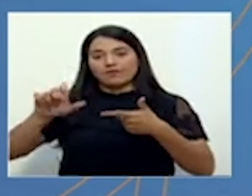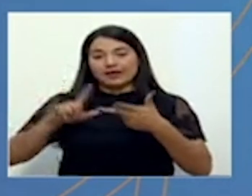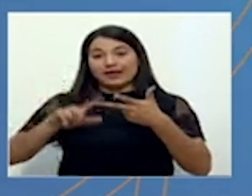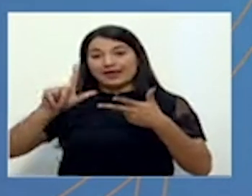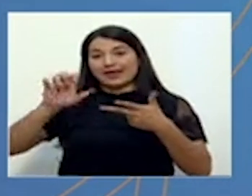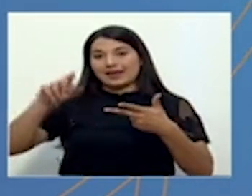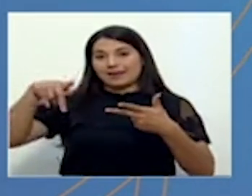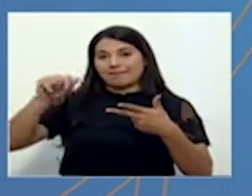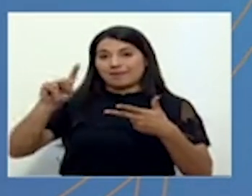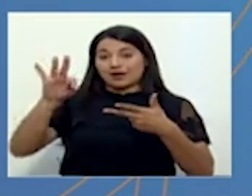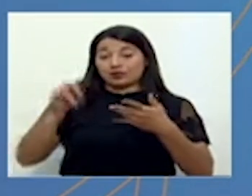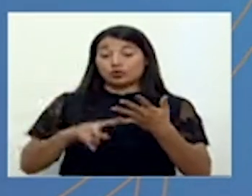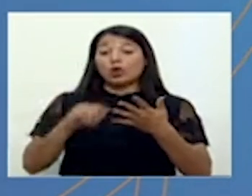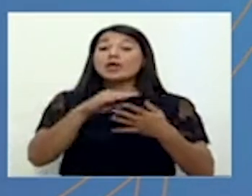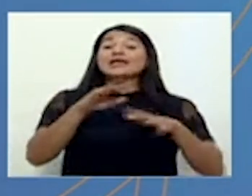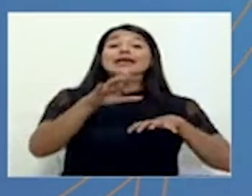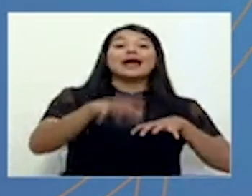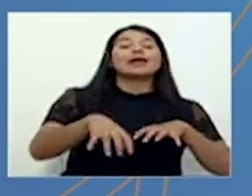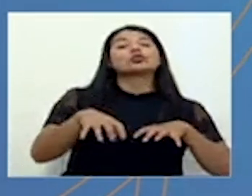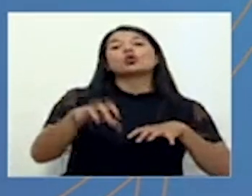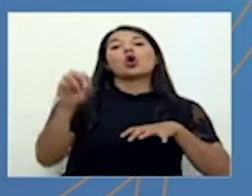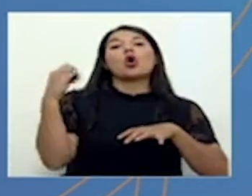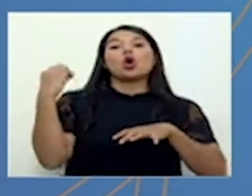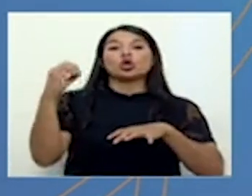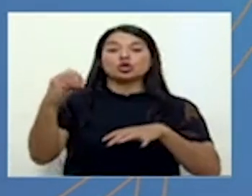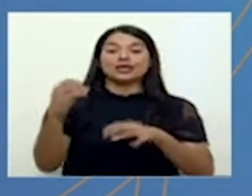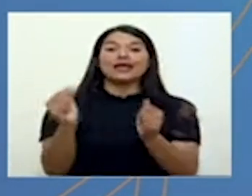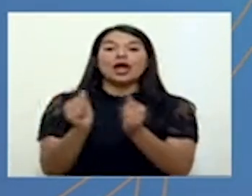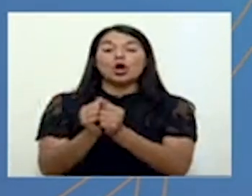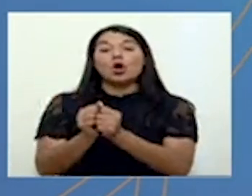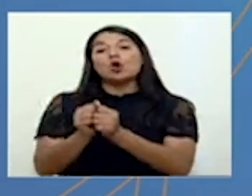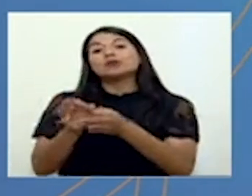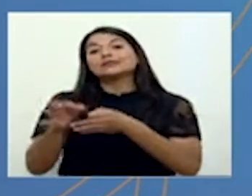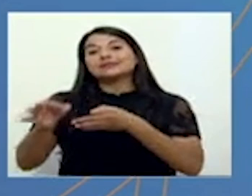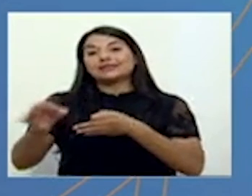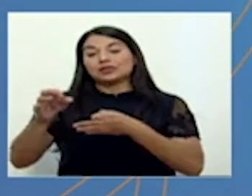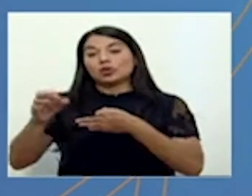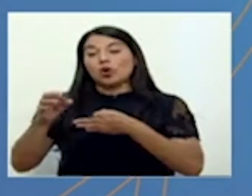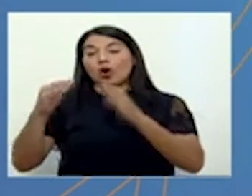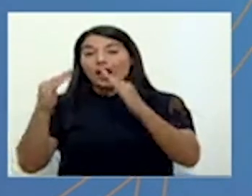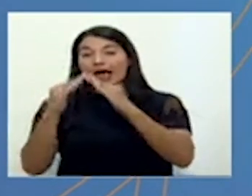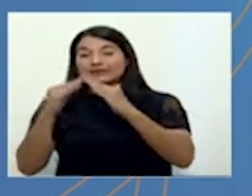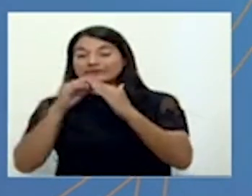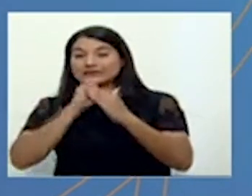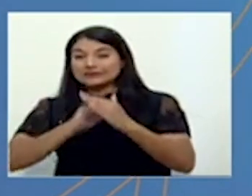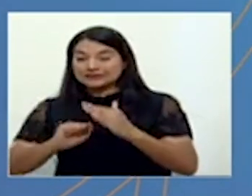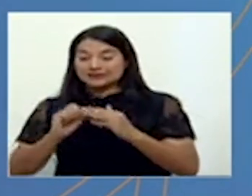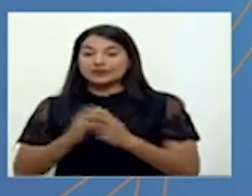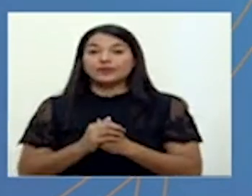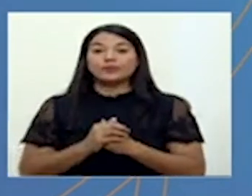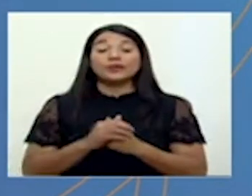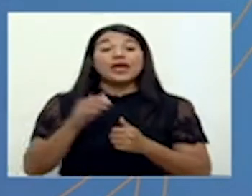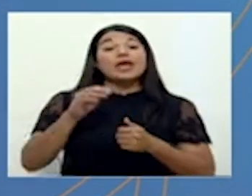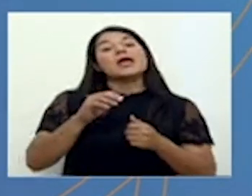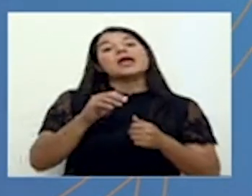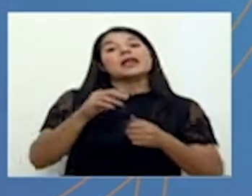Y el cantón de Orotina, con Hacienda Vieja. En la región Central Norte,